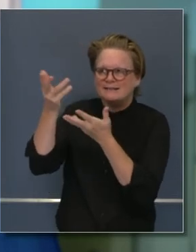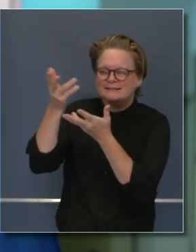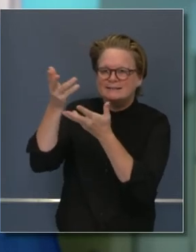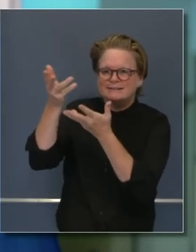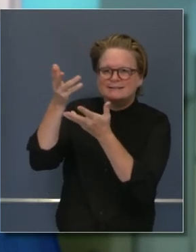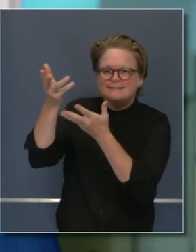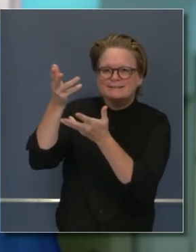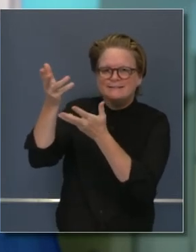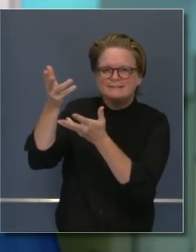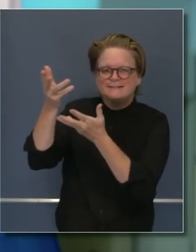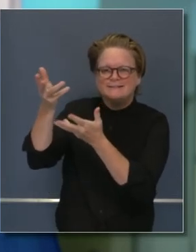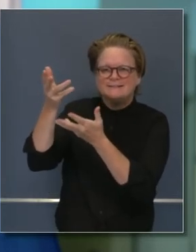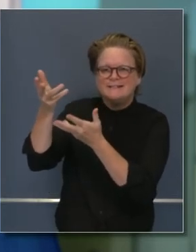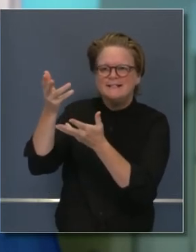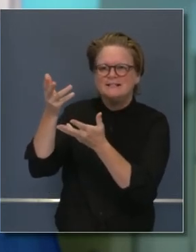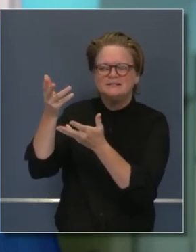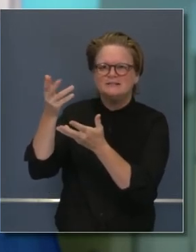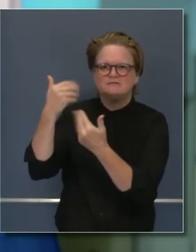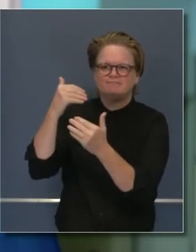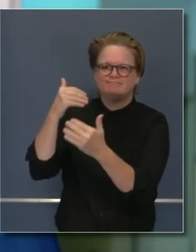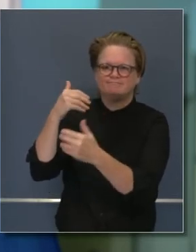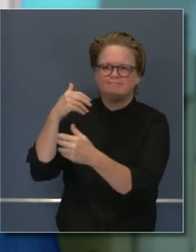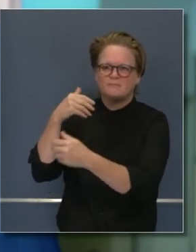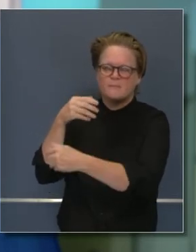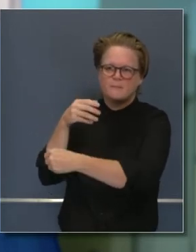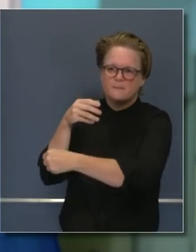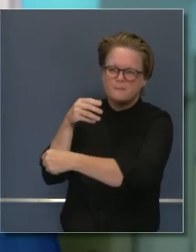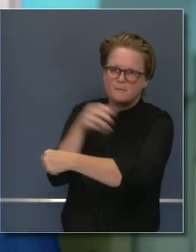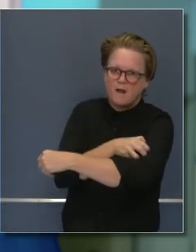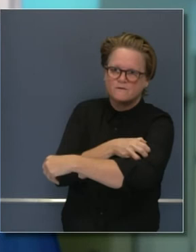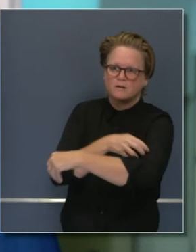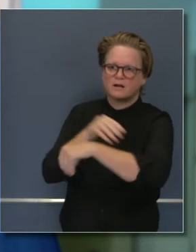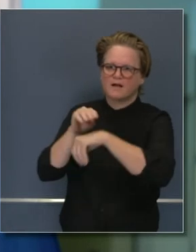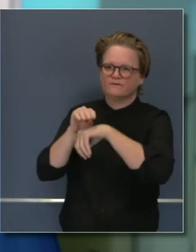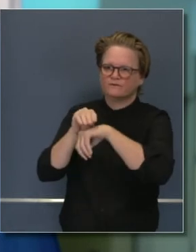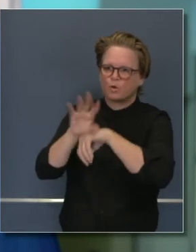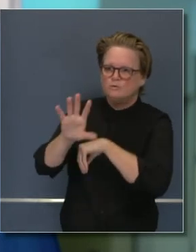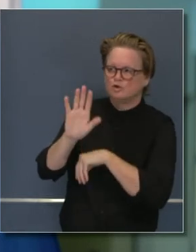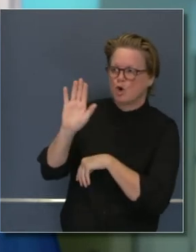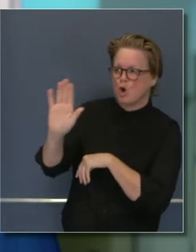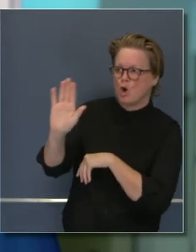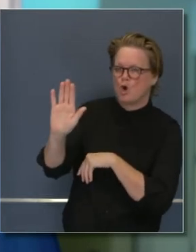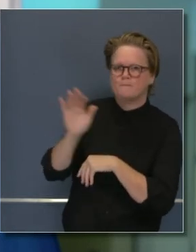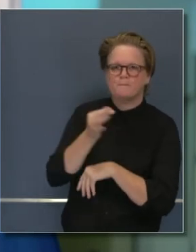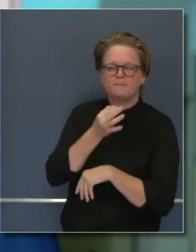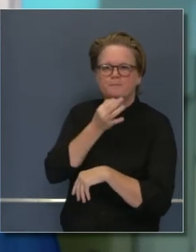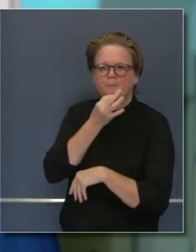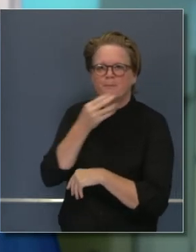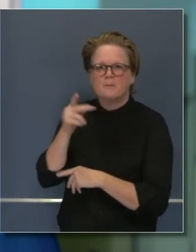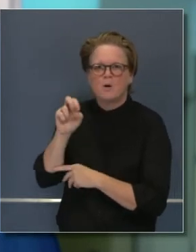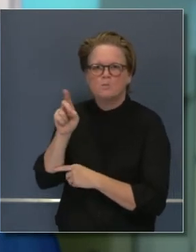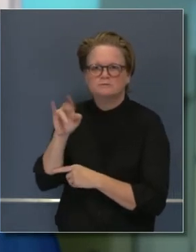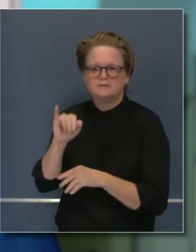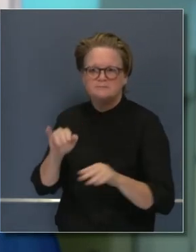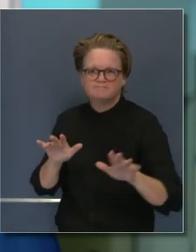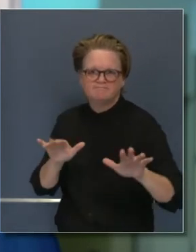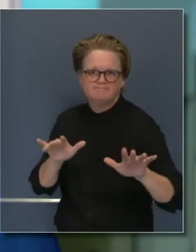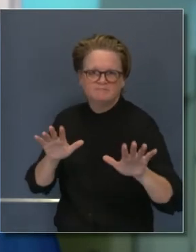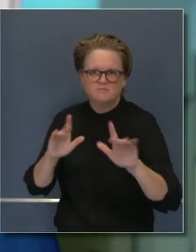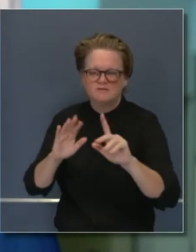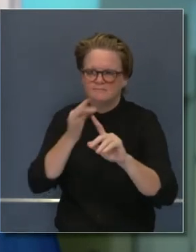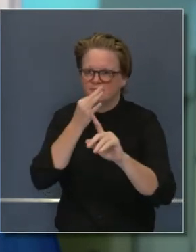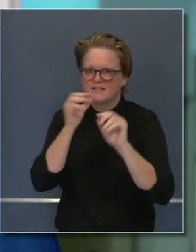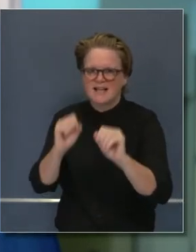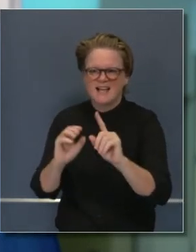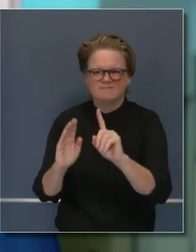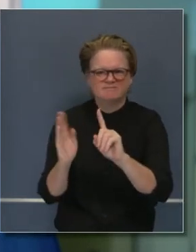con ella y no hay nadie más con un mayor impacto, con mayor influencia que ella para presentar